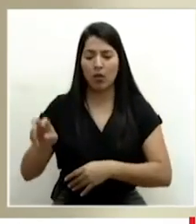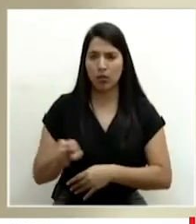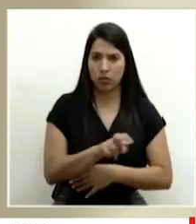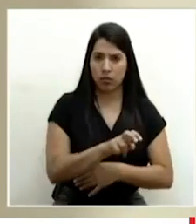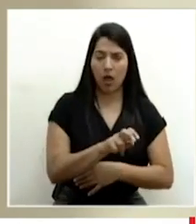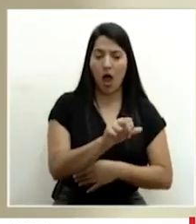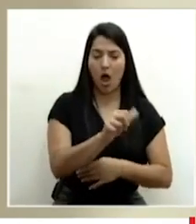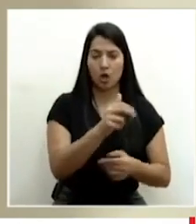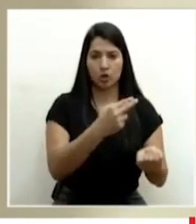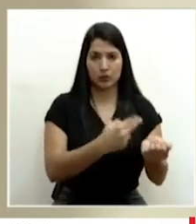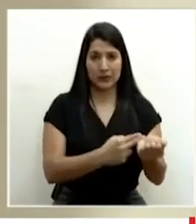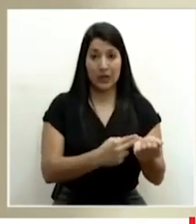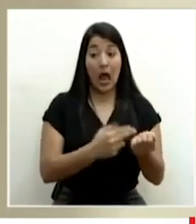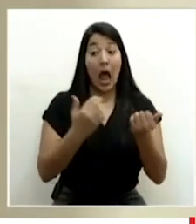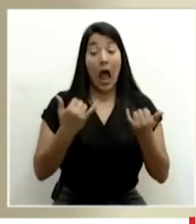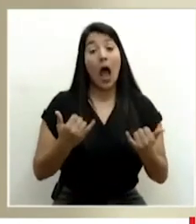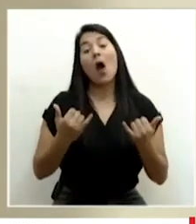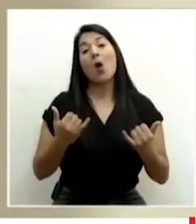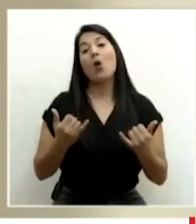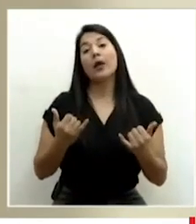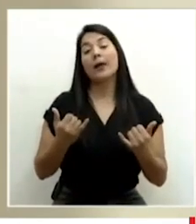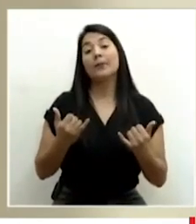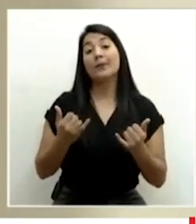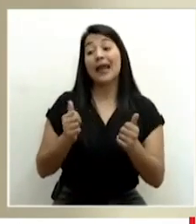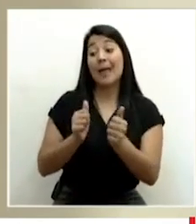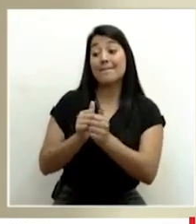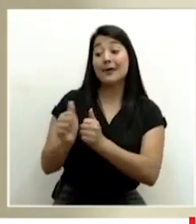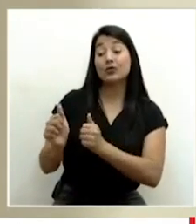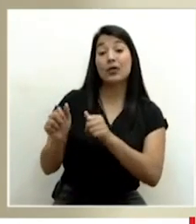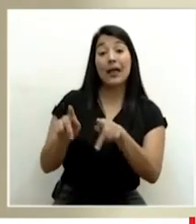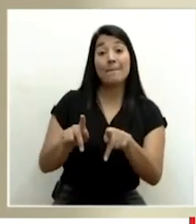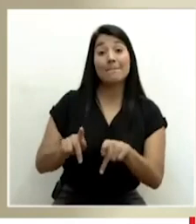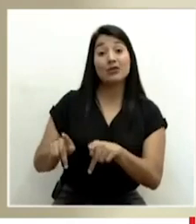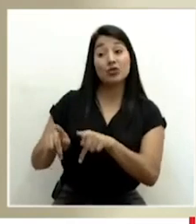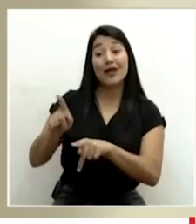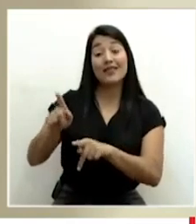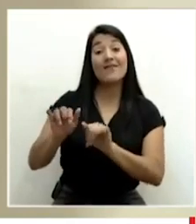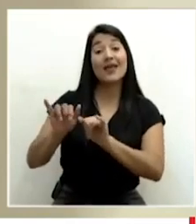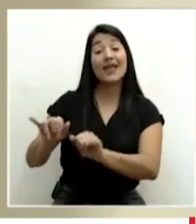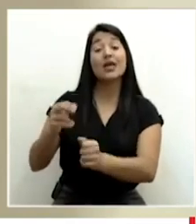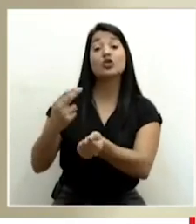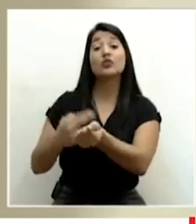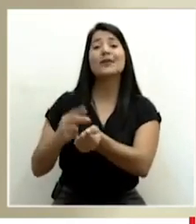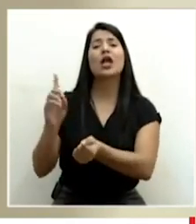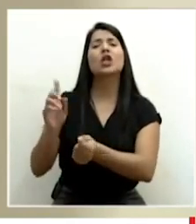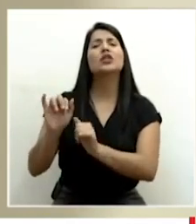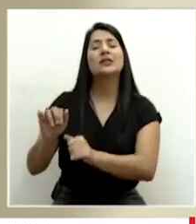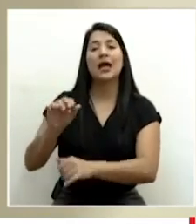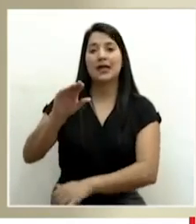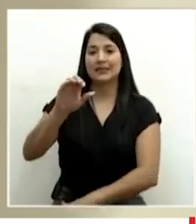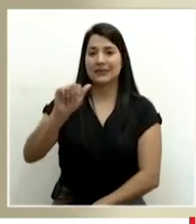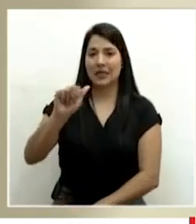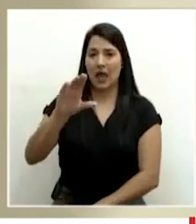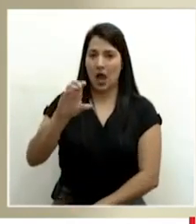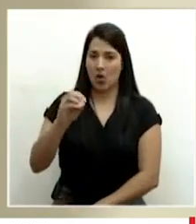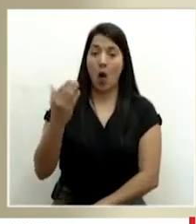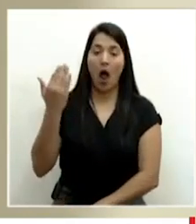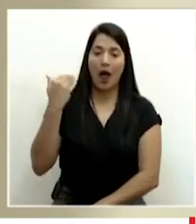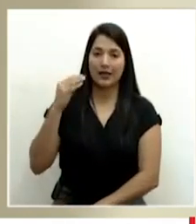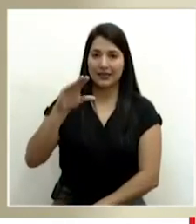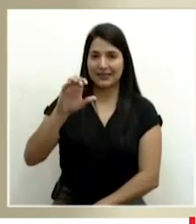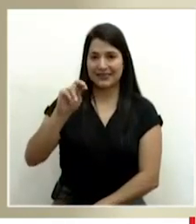de los pacientes que tienen que ser hospitalizados están o en SEACO, lo que era SENARE,